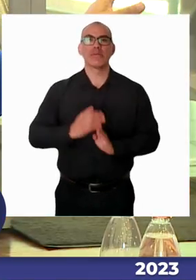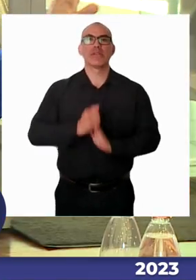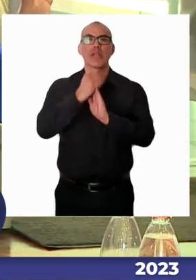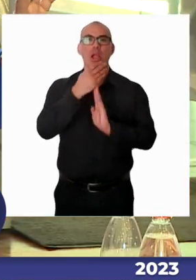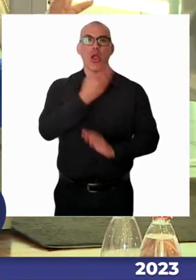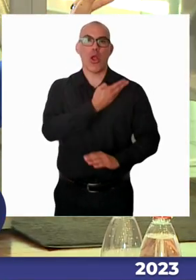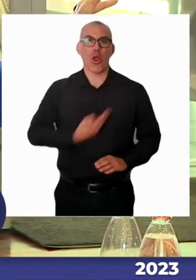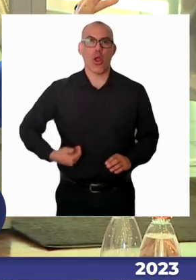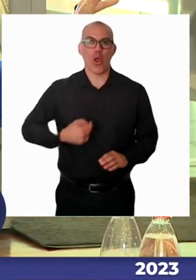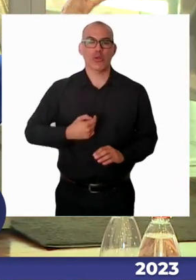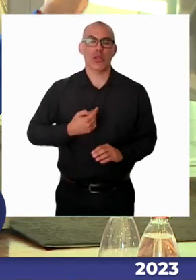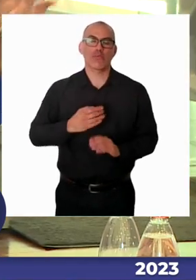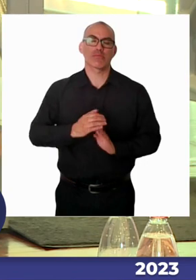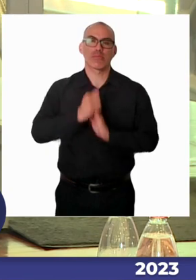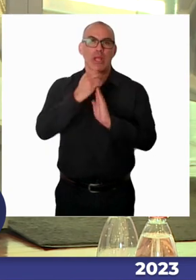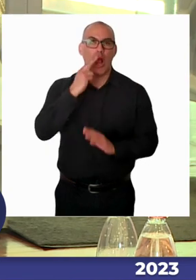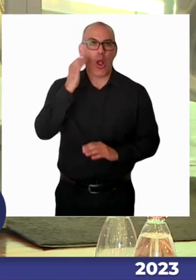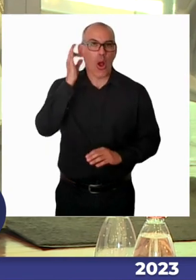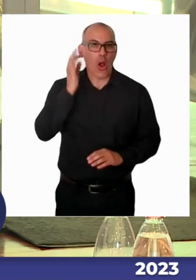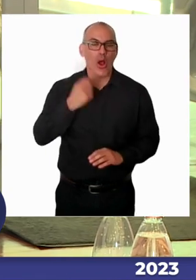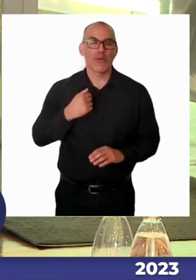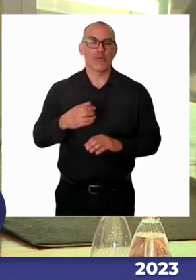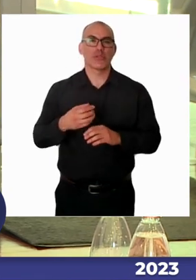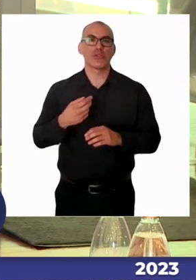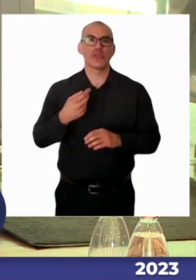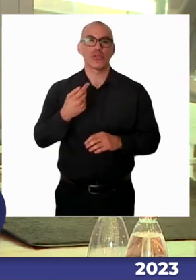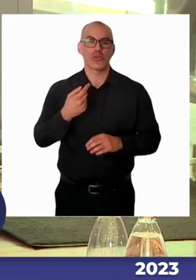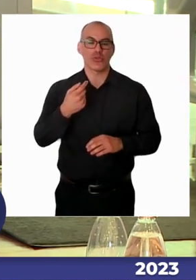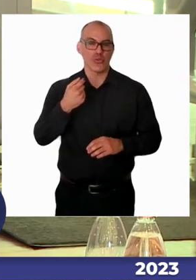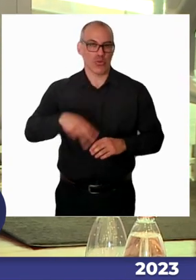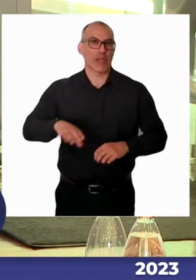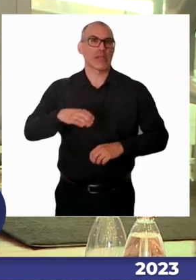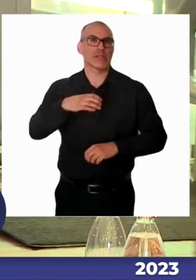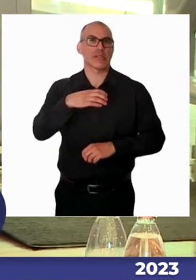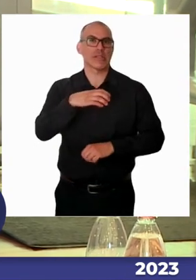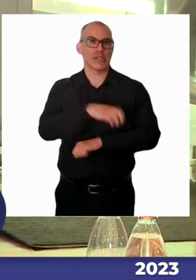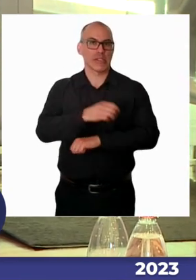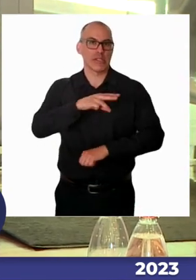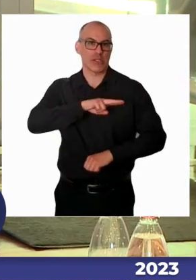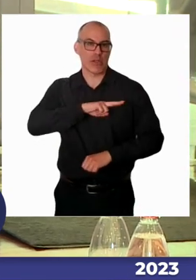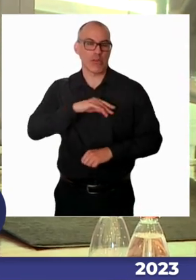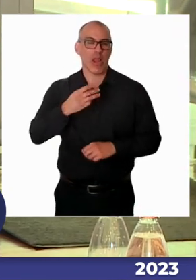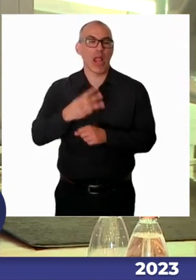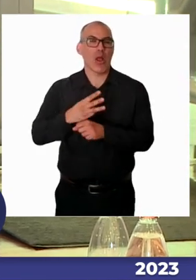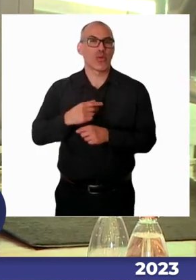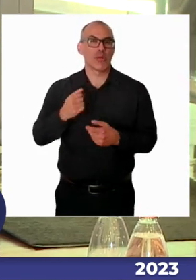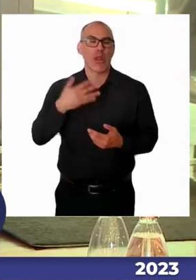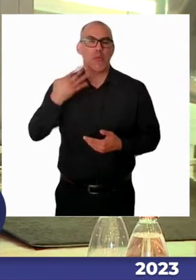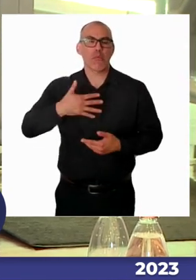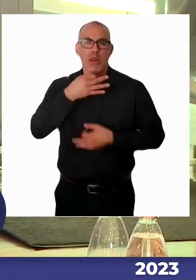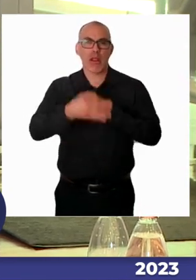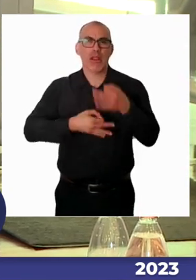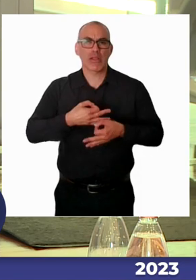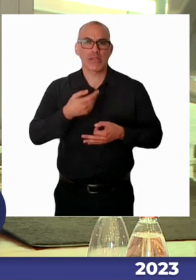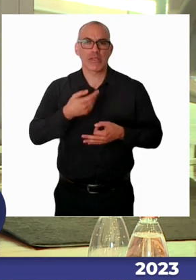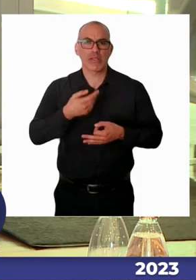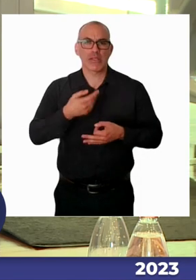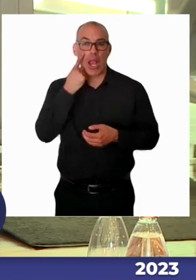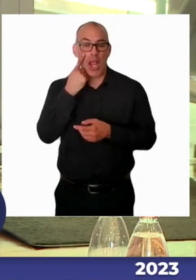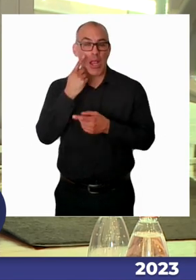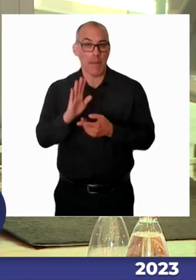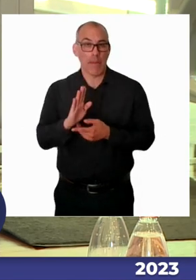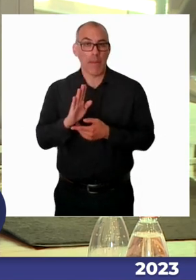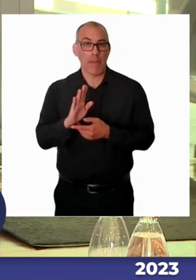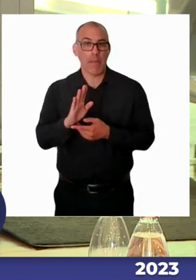que fue el año pasado de personas adultas mayores. Pero ¿por qué lo digo? Porque es importante. Y ojo, nosotros estamos discutiendo, senadores,